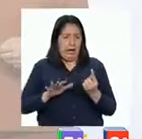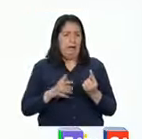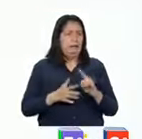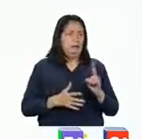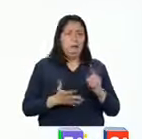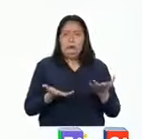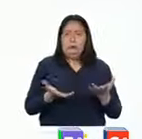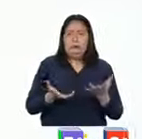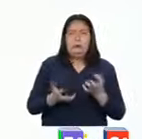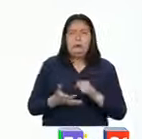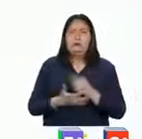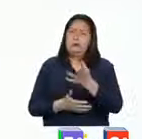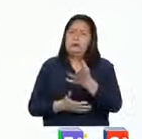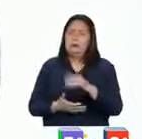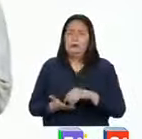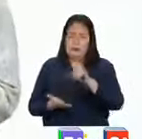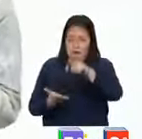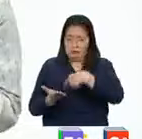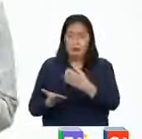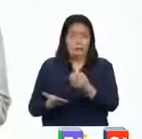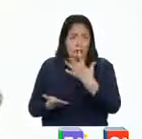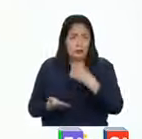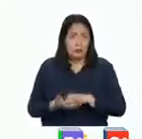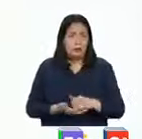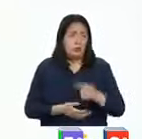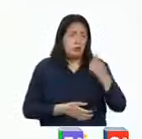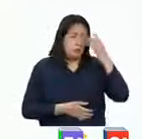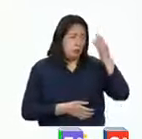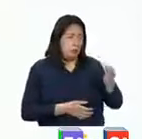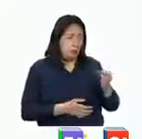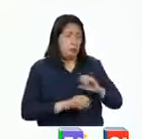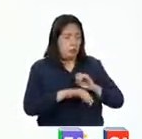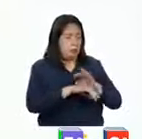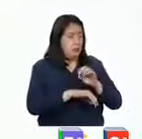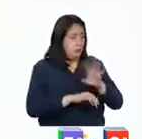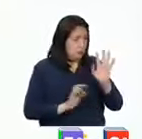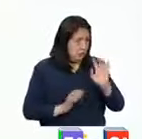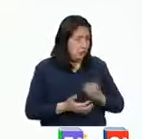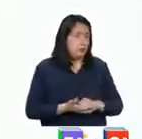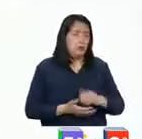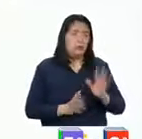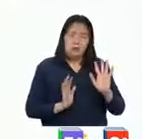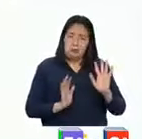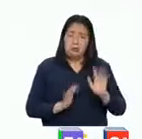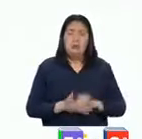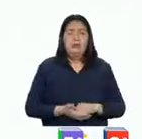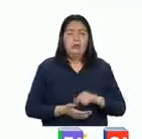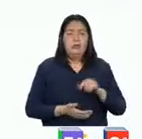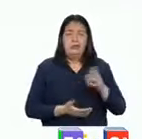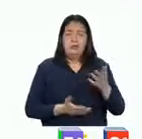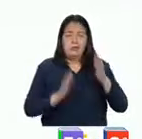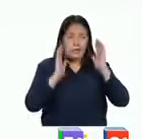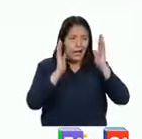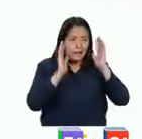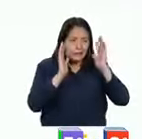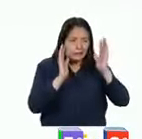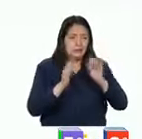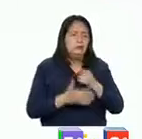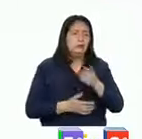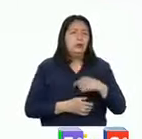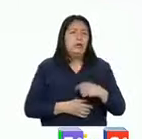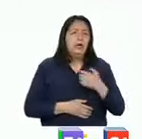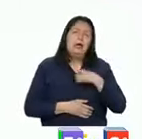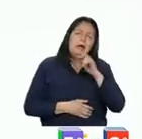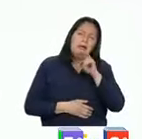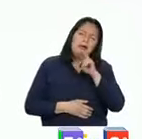otros? Profesora Nashley nos dice... Creo que una recomendación debe ser estar atentos a las